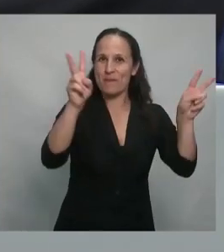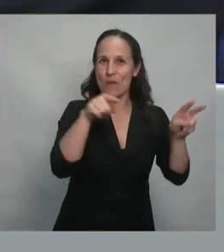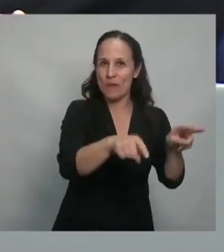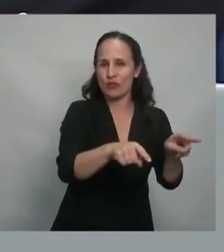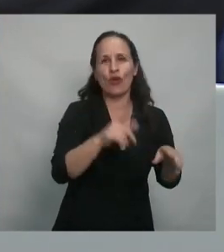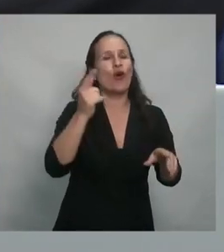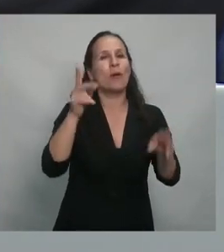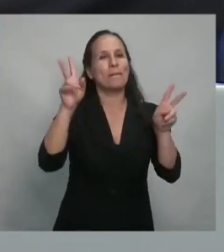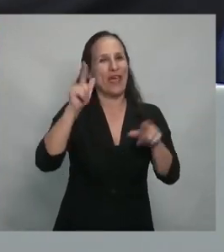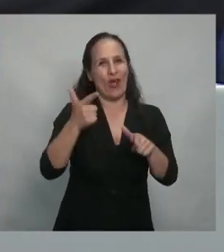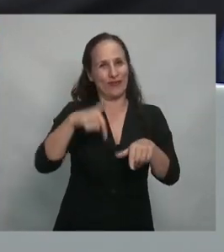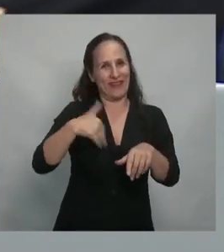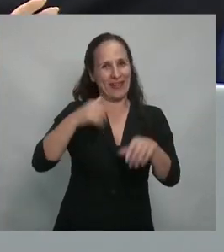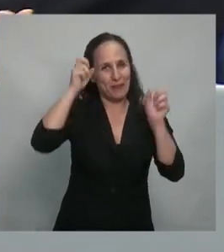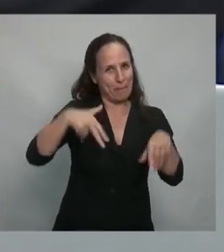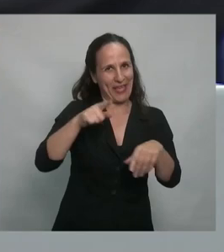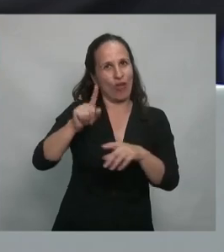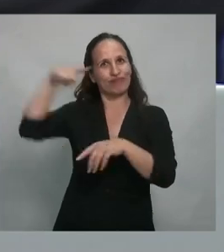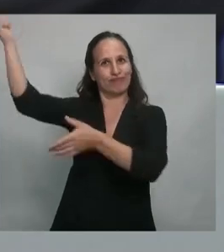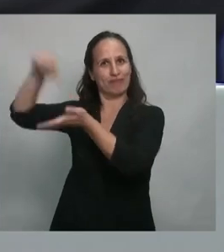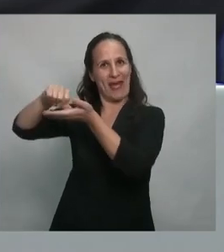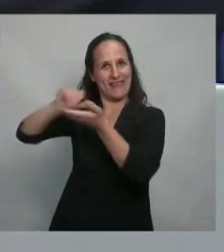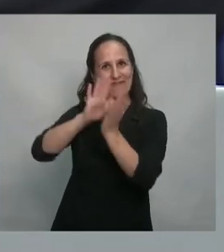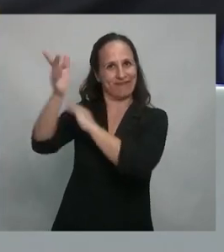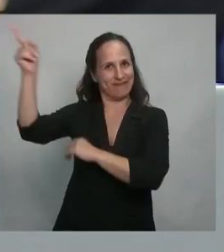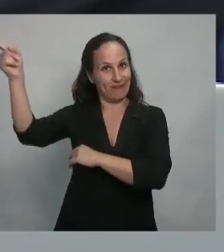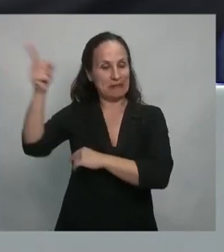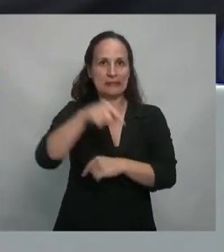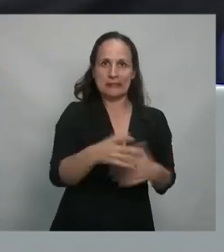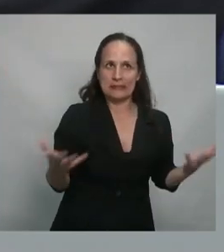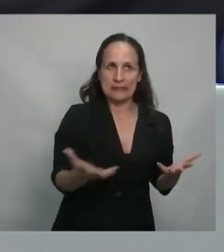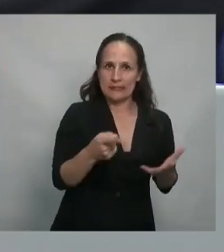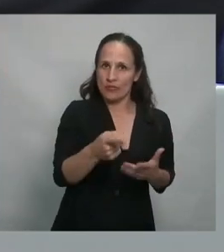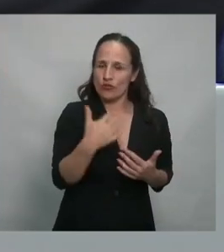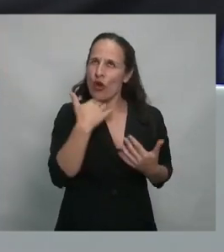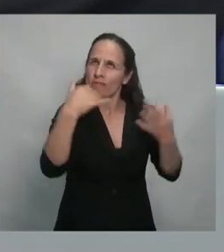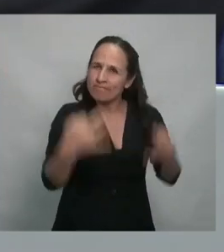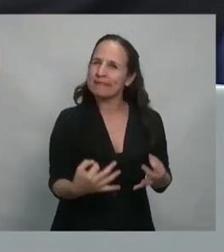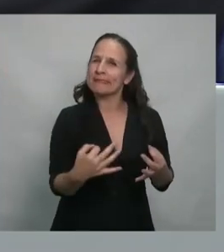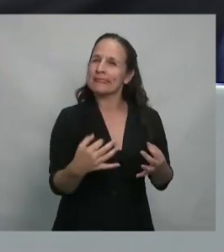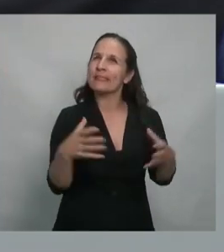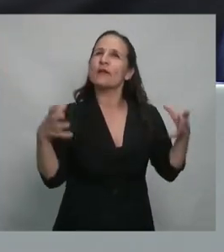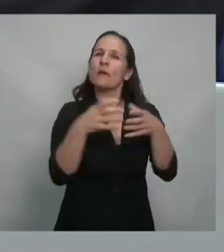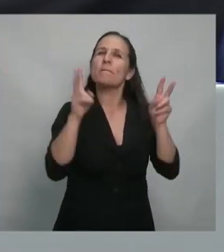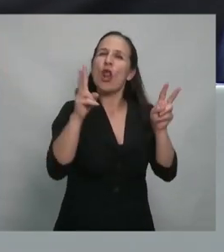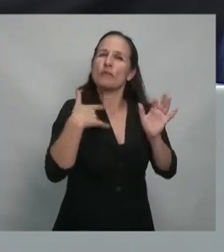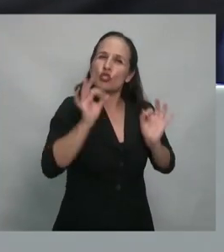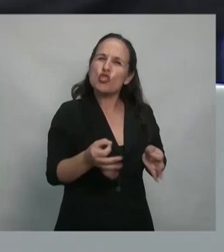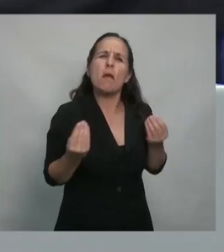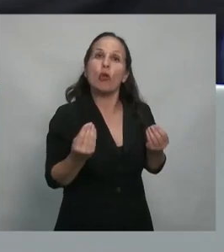Perón estaba en el exilio desde hacía más de una década, y yo no sabía que era el peronismo más allá de lo que podía leer.